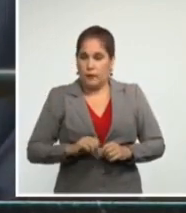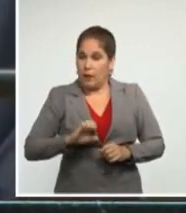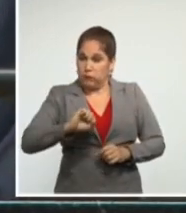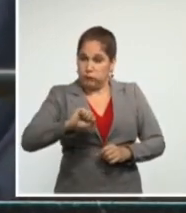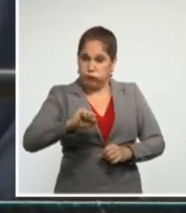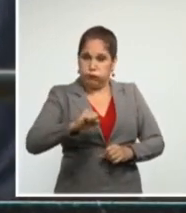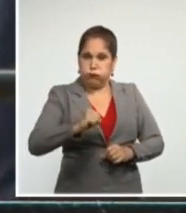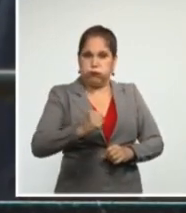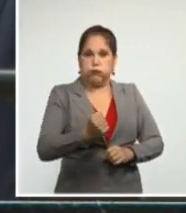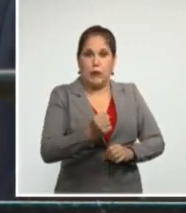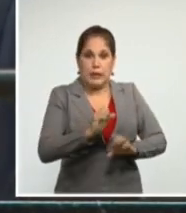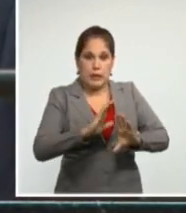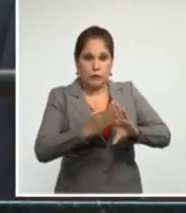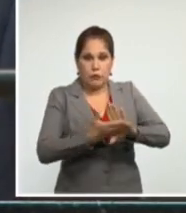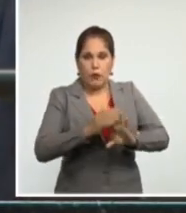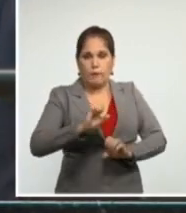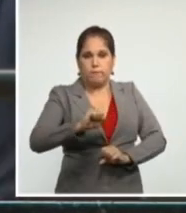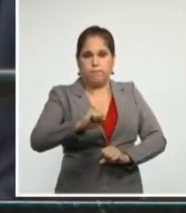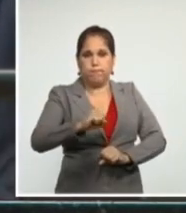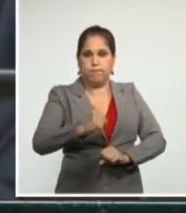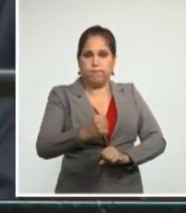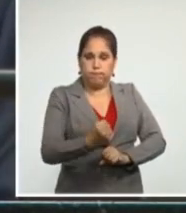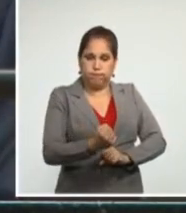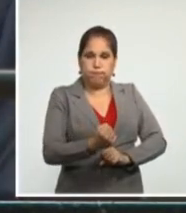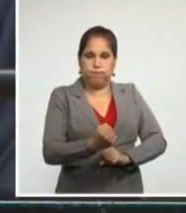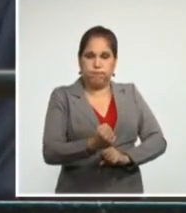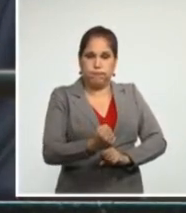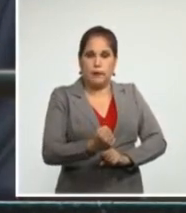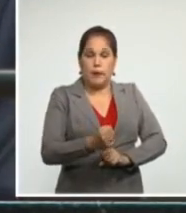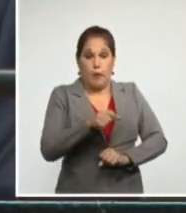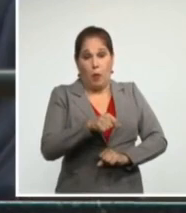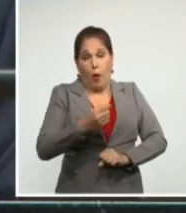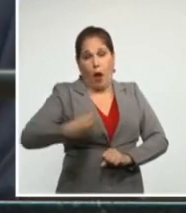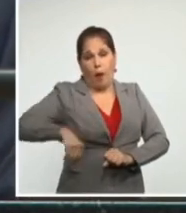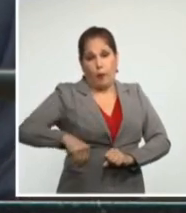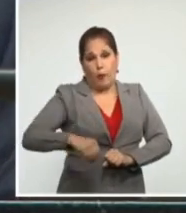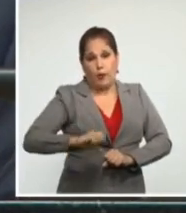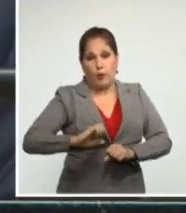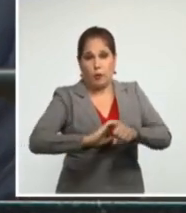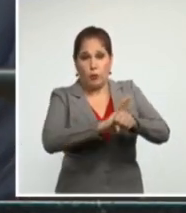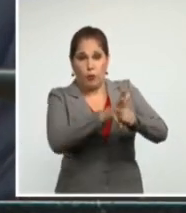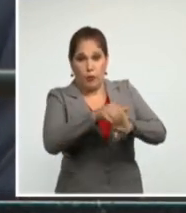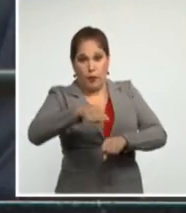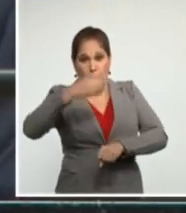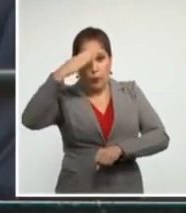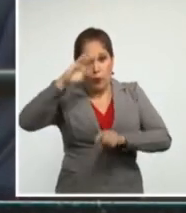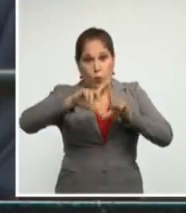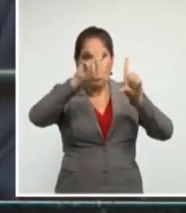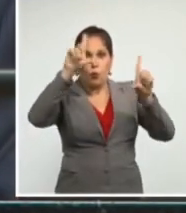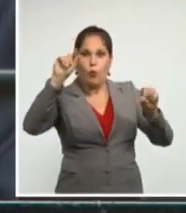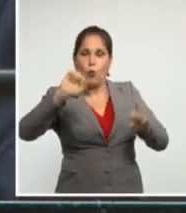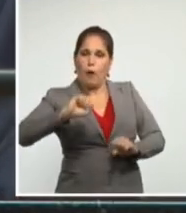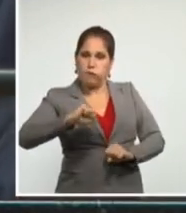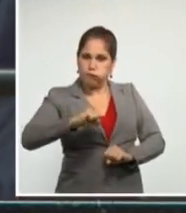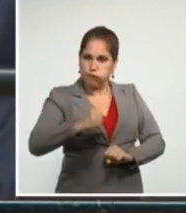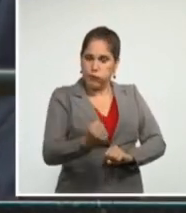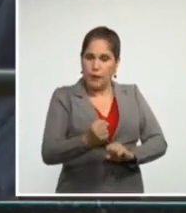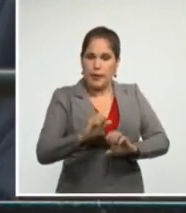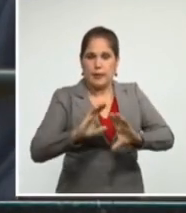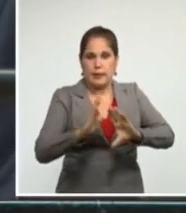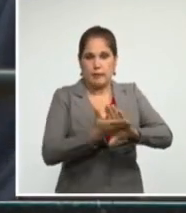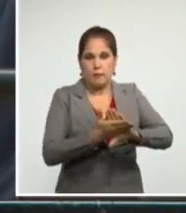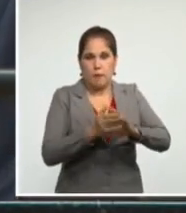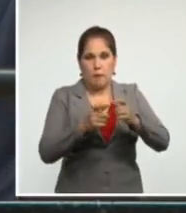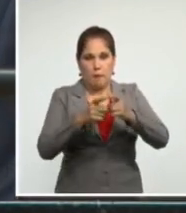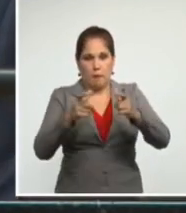de manera deliberada y oportunista el bloqueo económico, comercial y financiero